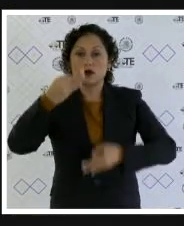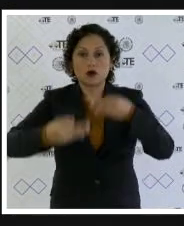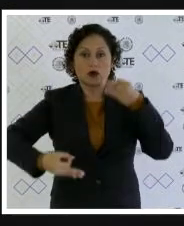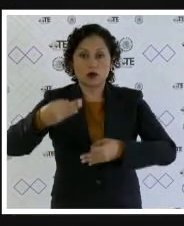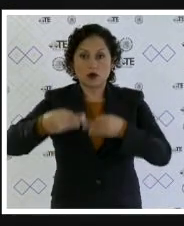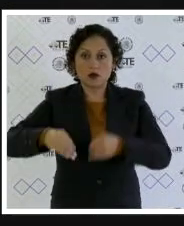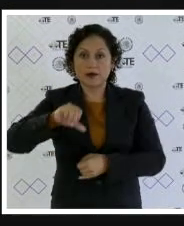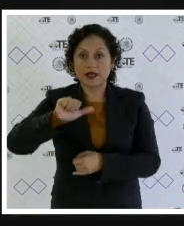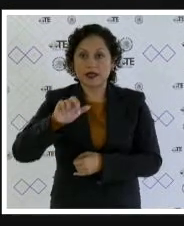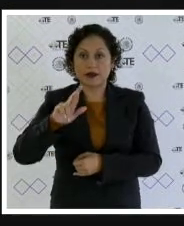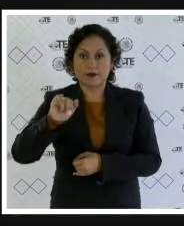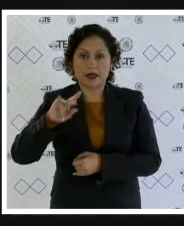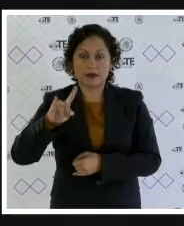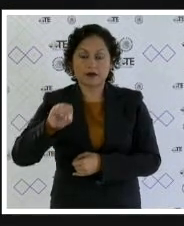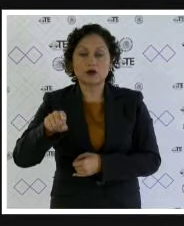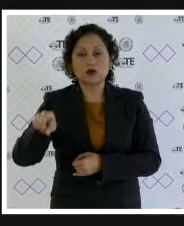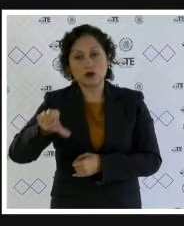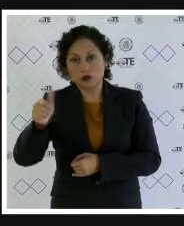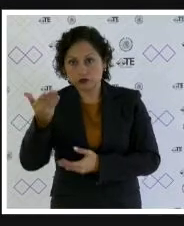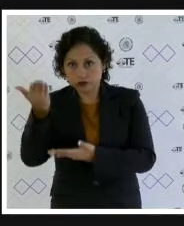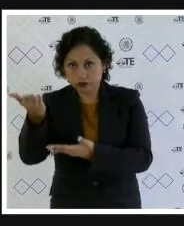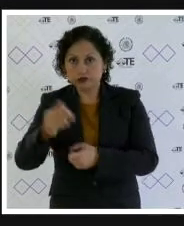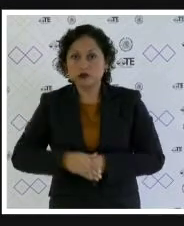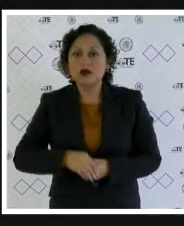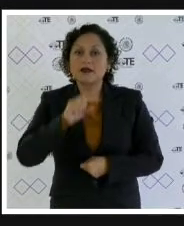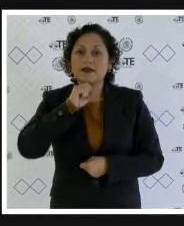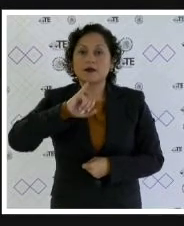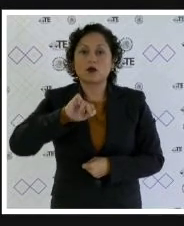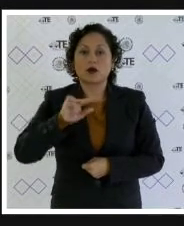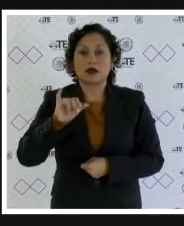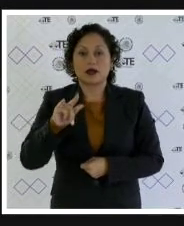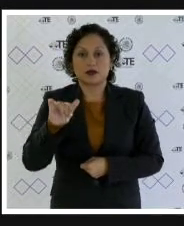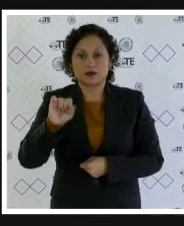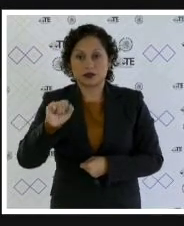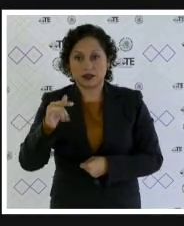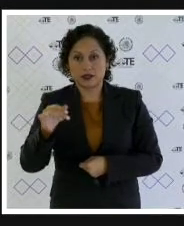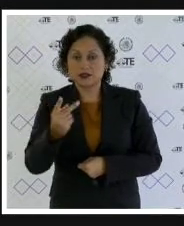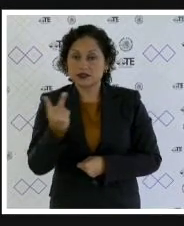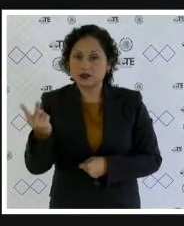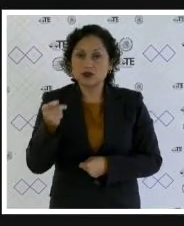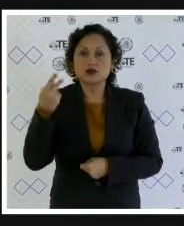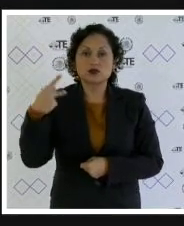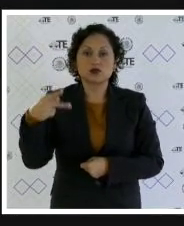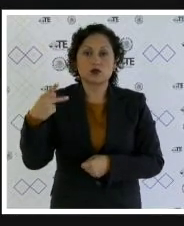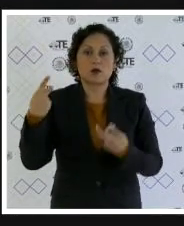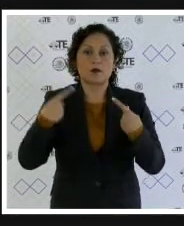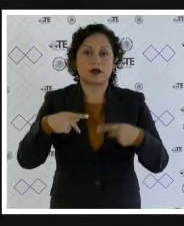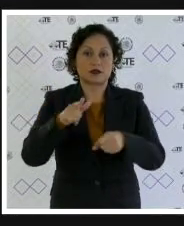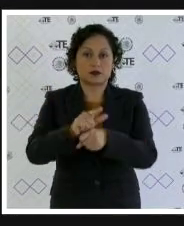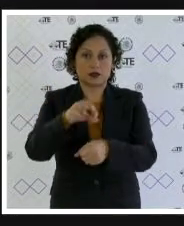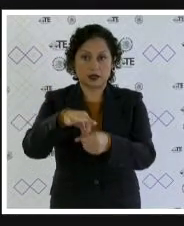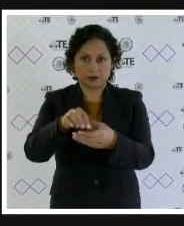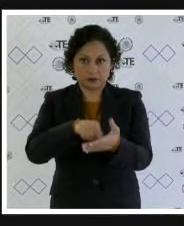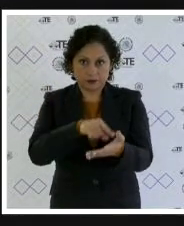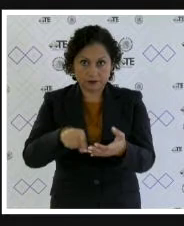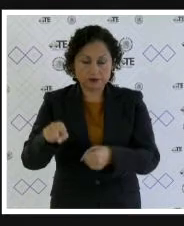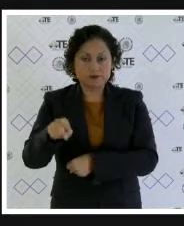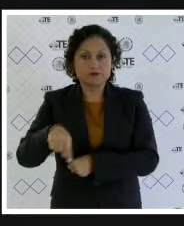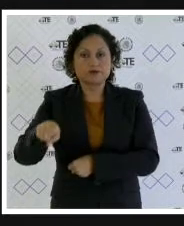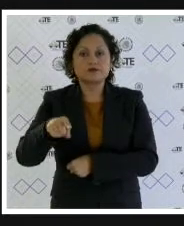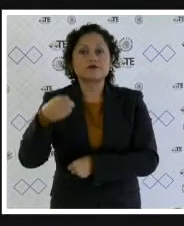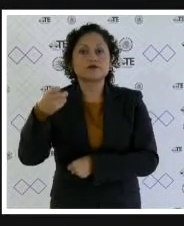usted magistrado con el voto en contra del magistrado Juan Carlos Sánchez León quien anunció voto particular con la aclaratoria del magistrado de la